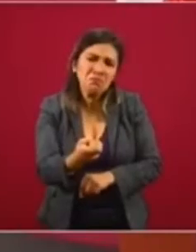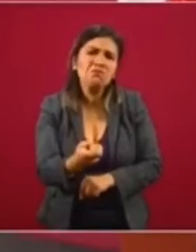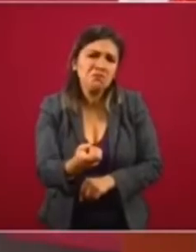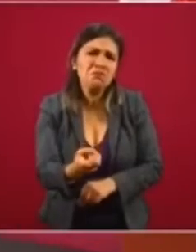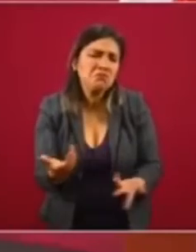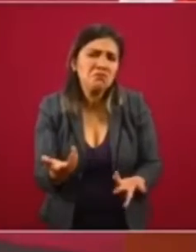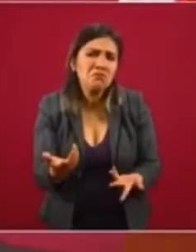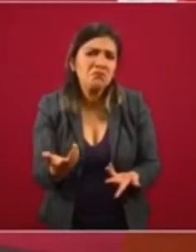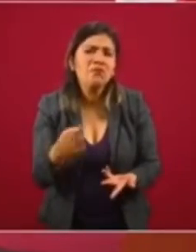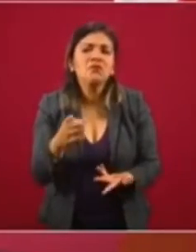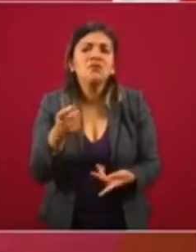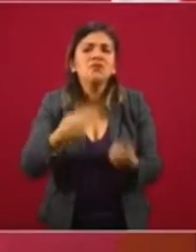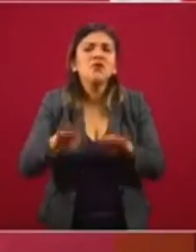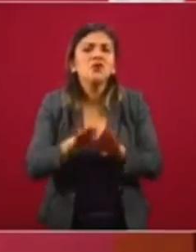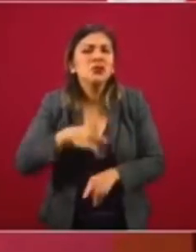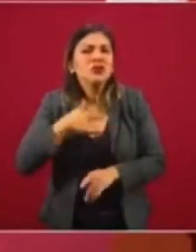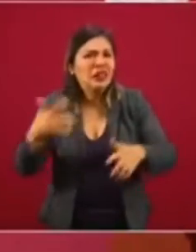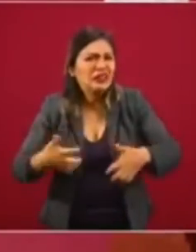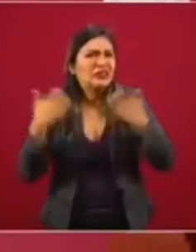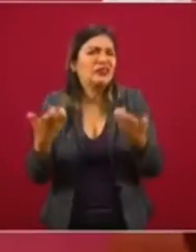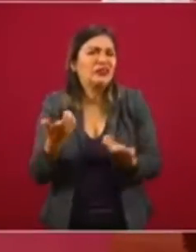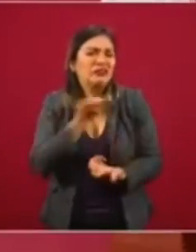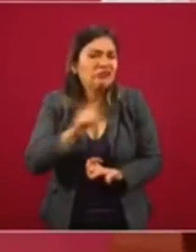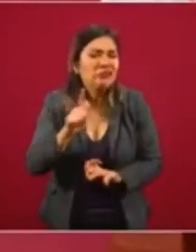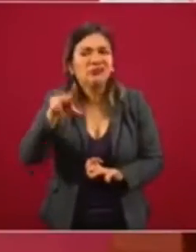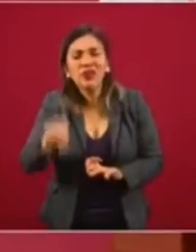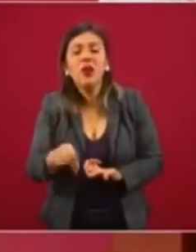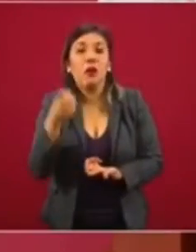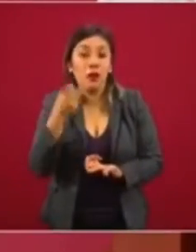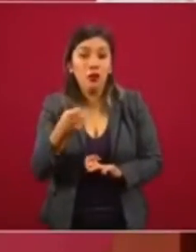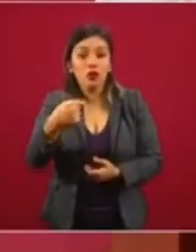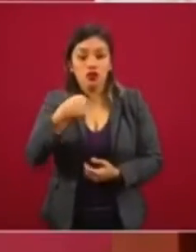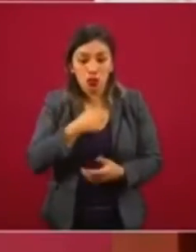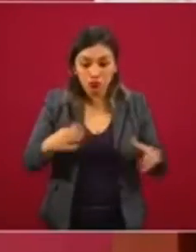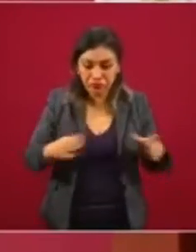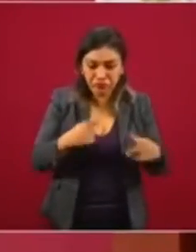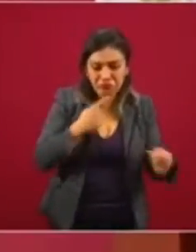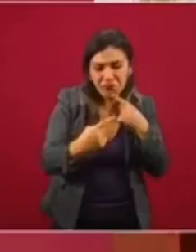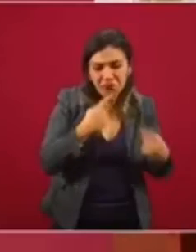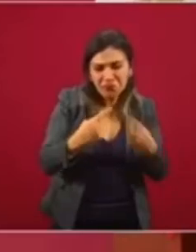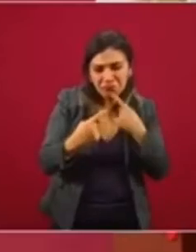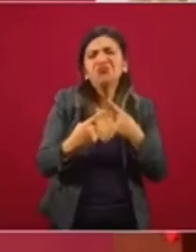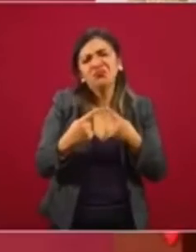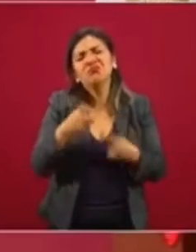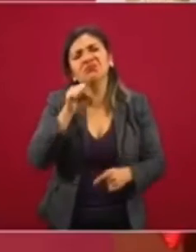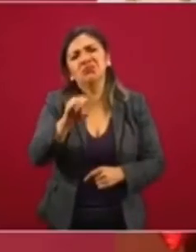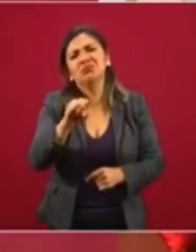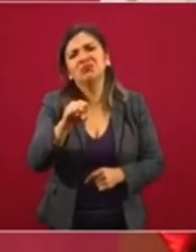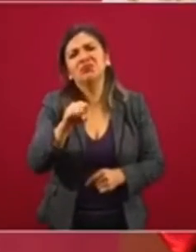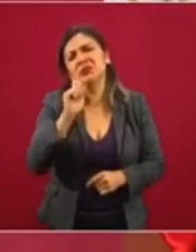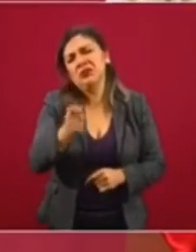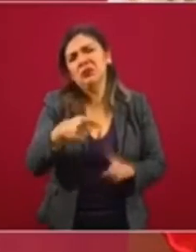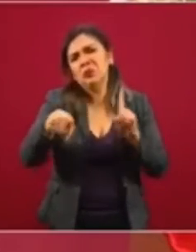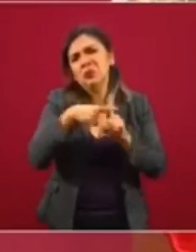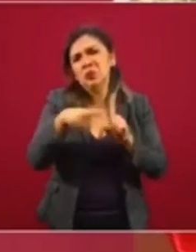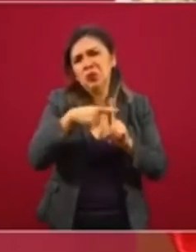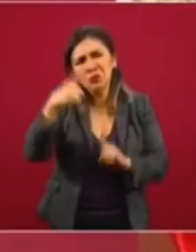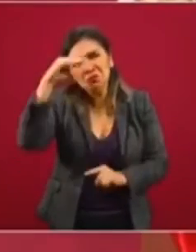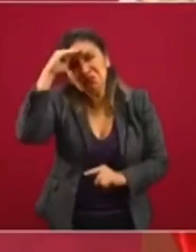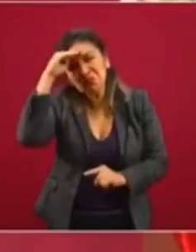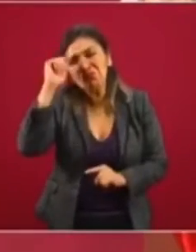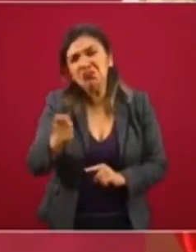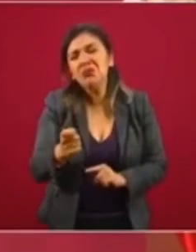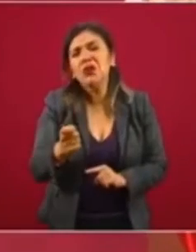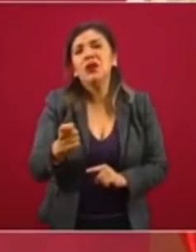el mal humor, el enojo, nosotros estamos optimistas y tenemos